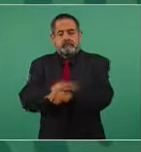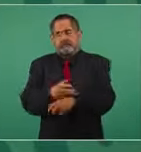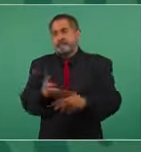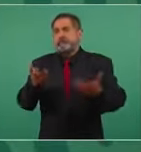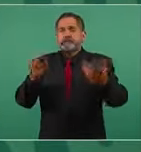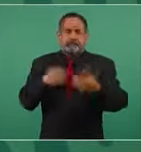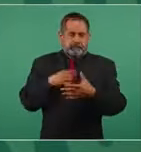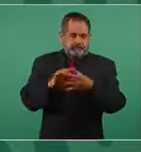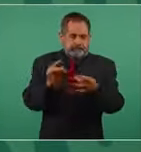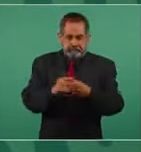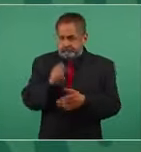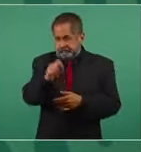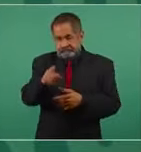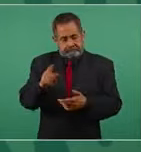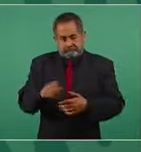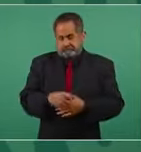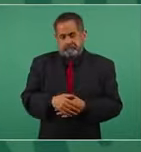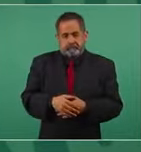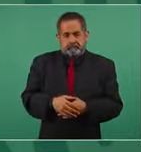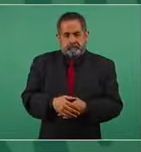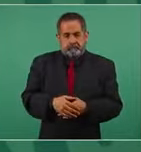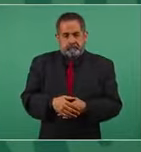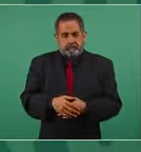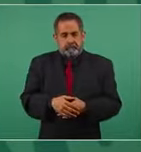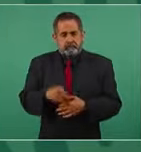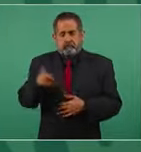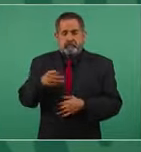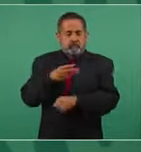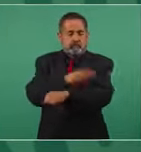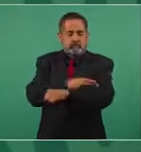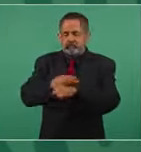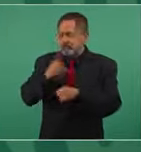explicando tiene un místico